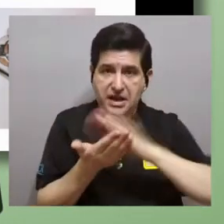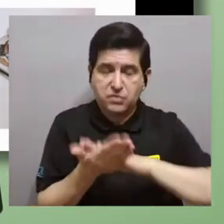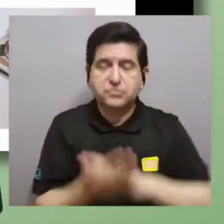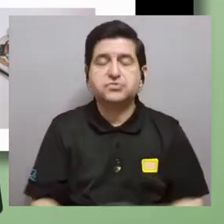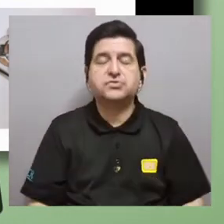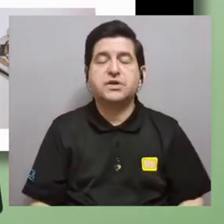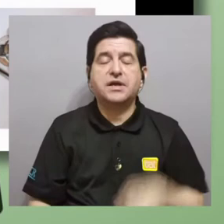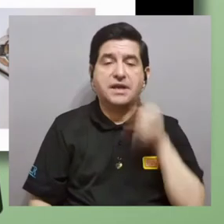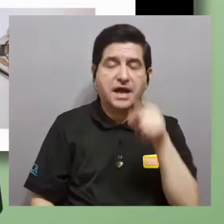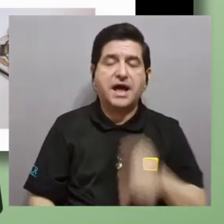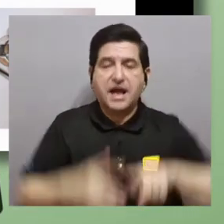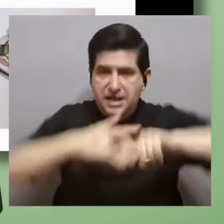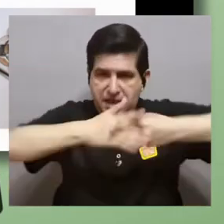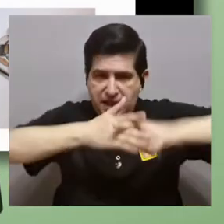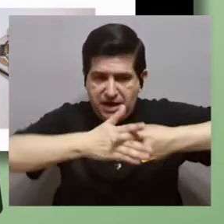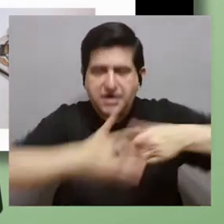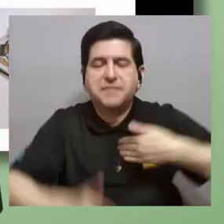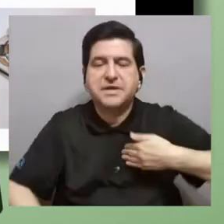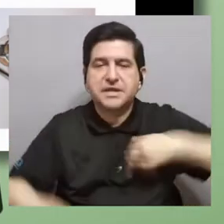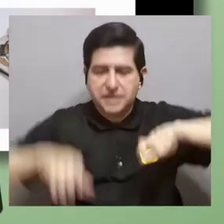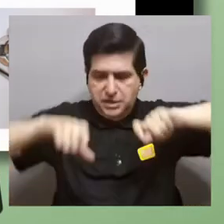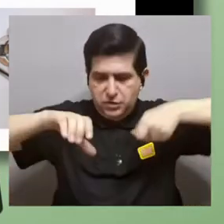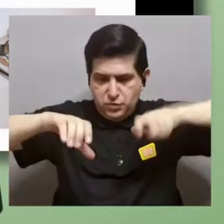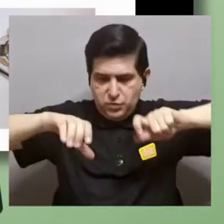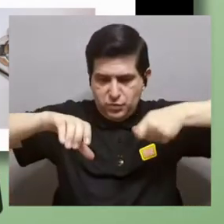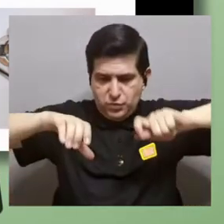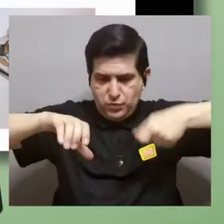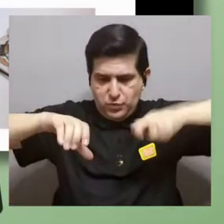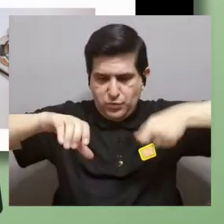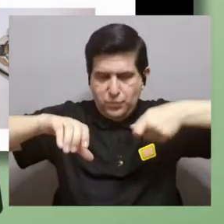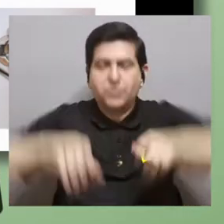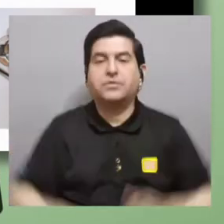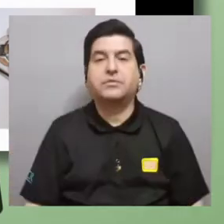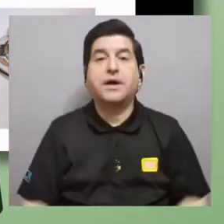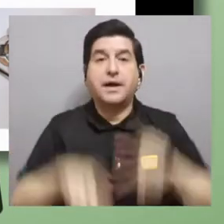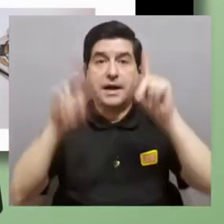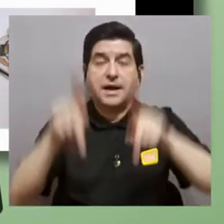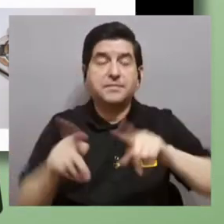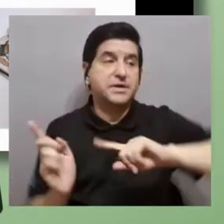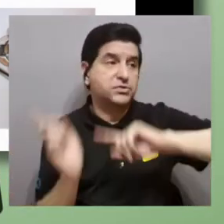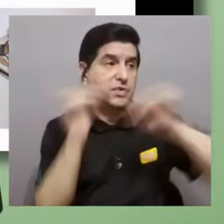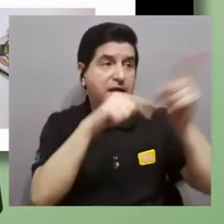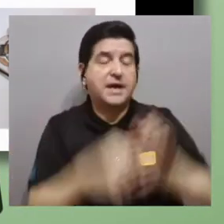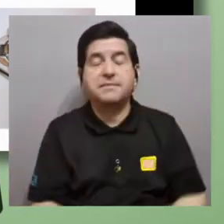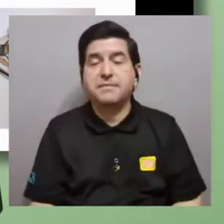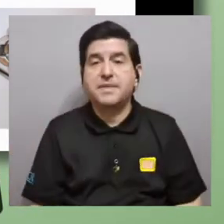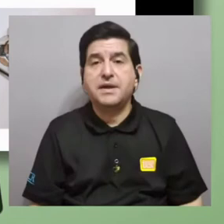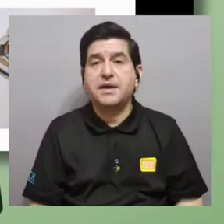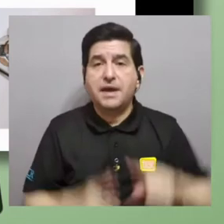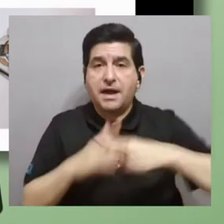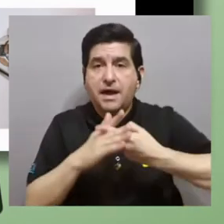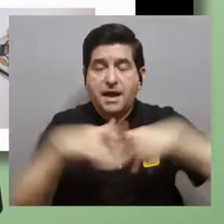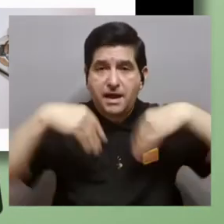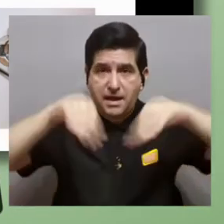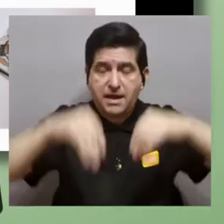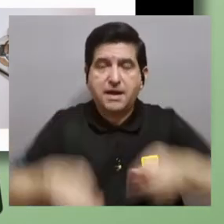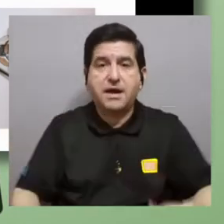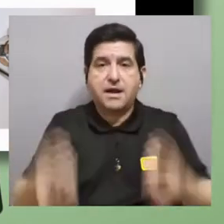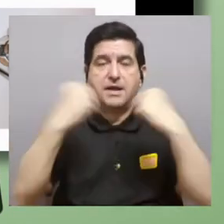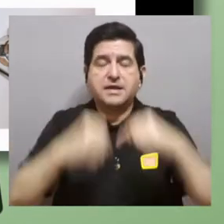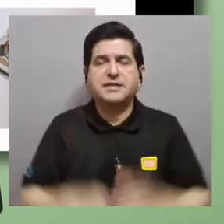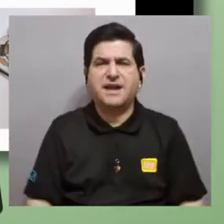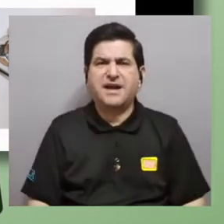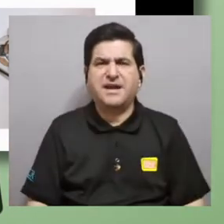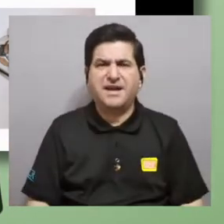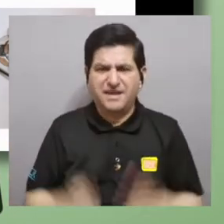en su caja de herramientas un destornillador mandan a alguien a la ferretería y les trae una